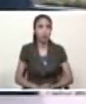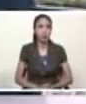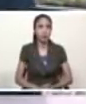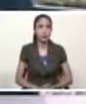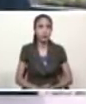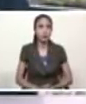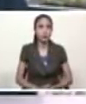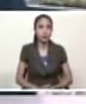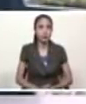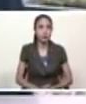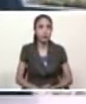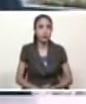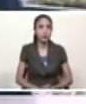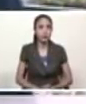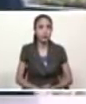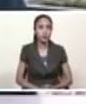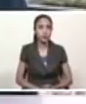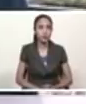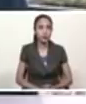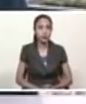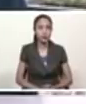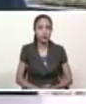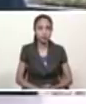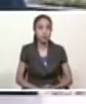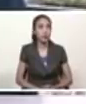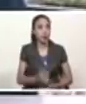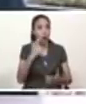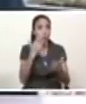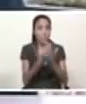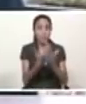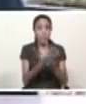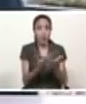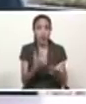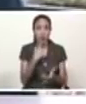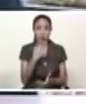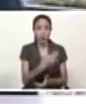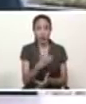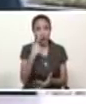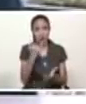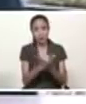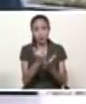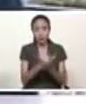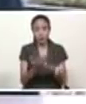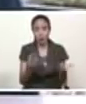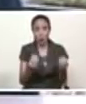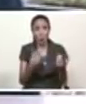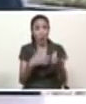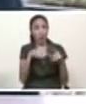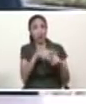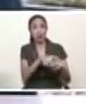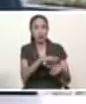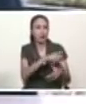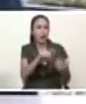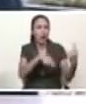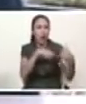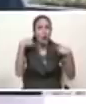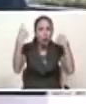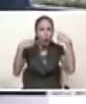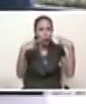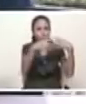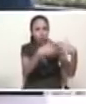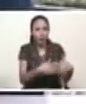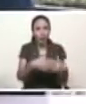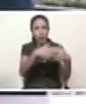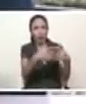más bien para que ustedes vean el exabrupto la locura la obsesión en que ha entrado